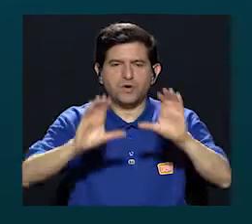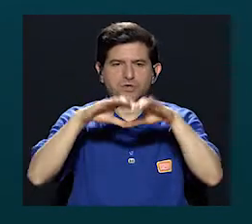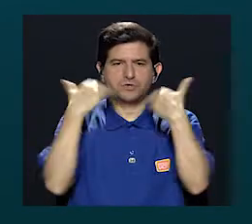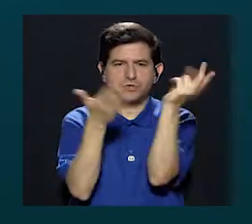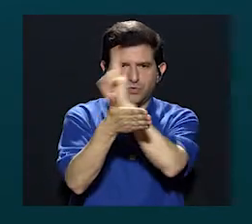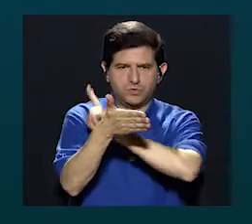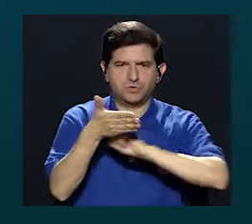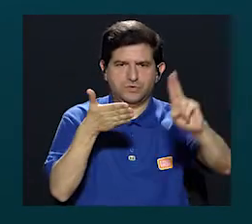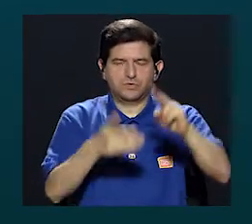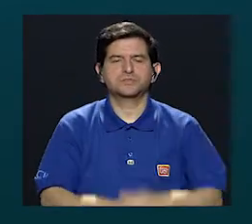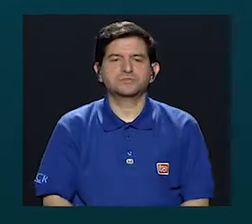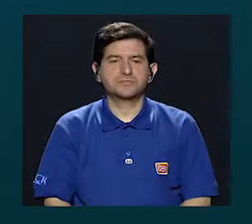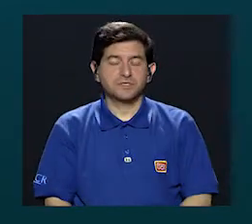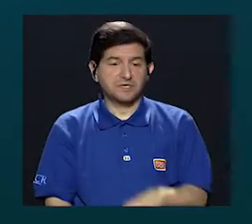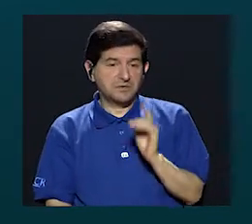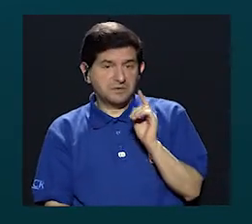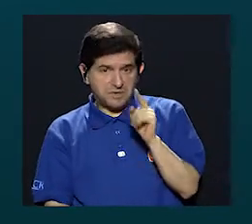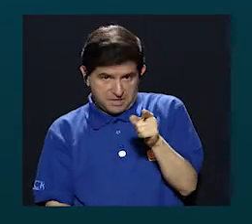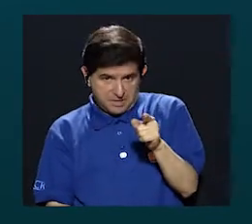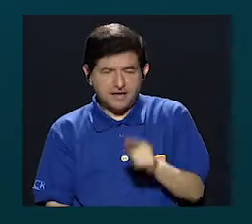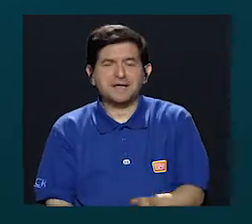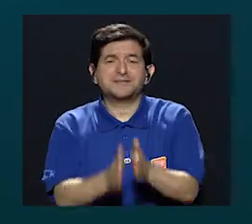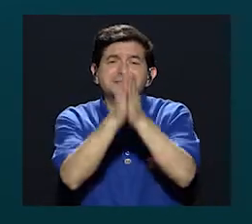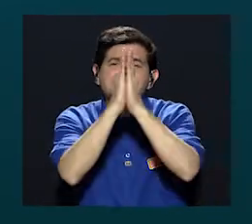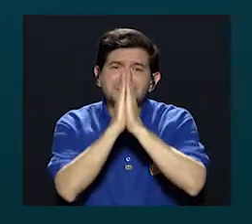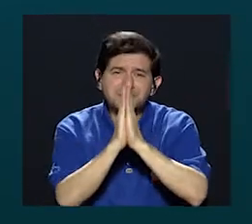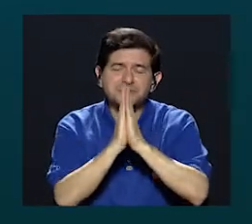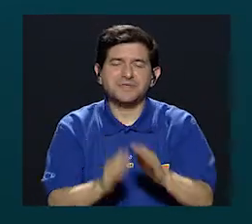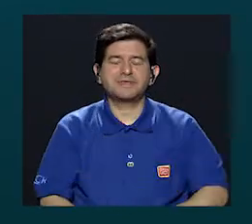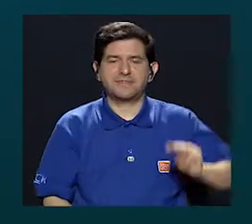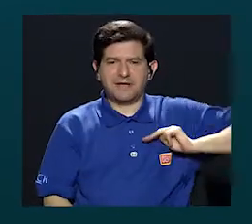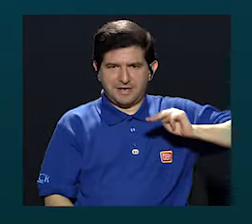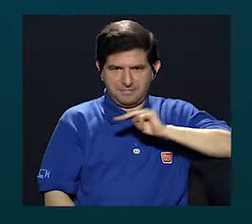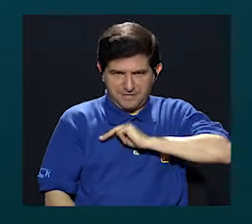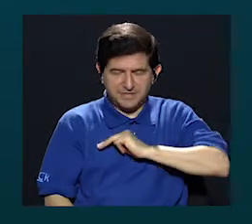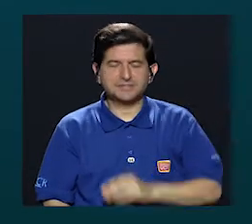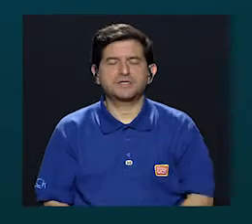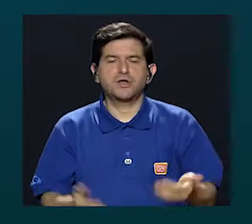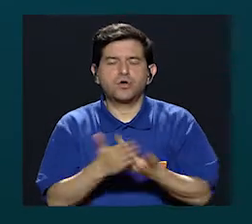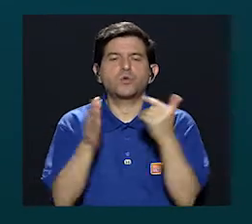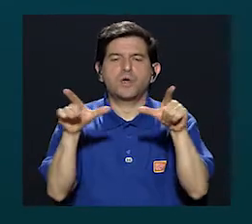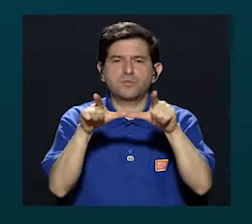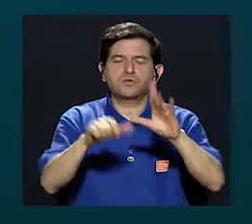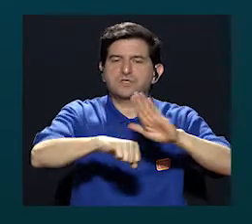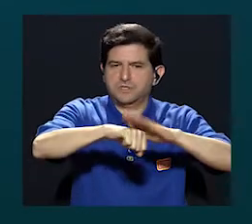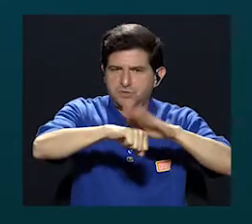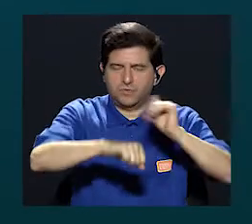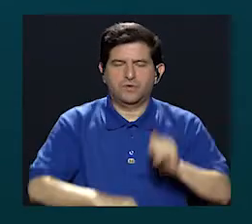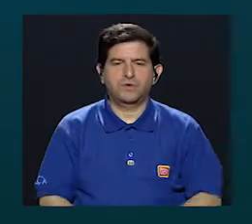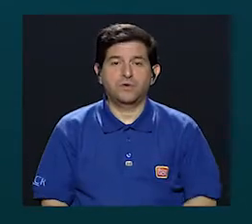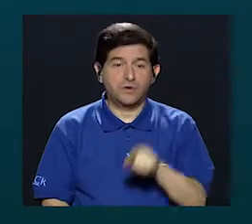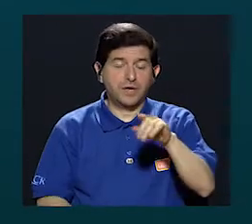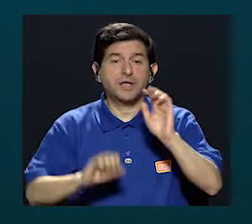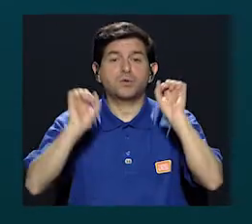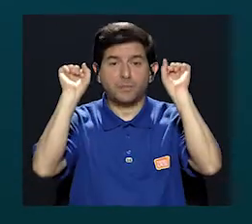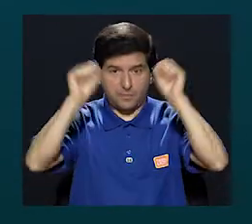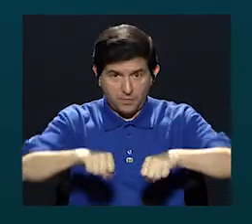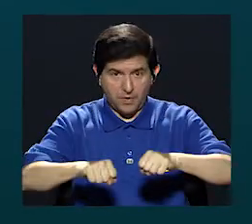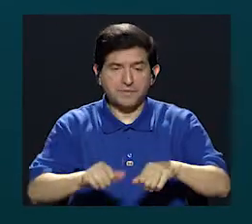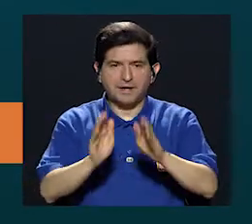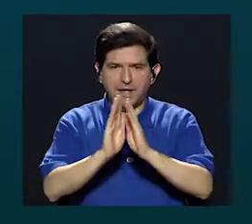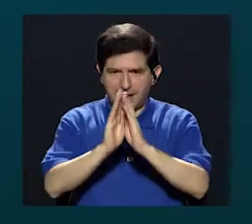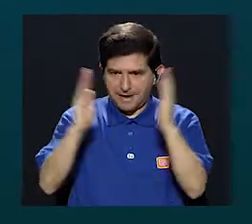Consejo Universitario en el cual se solicita al MISIT otorgar un nuevo título habilitante que nos permita